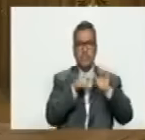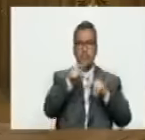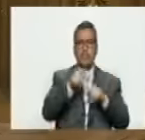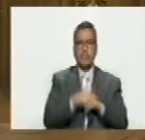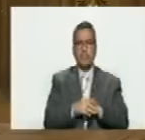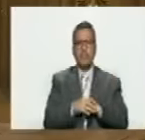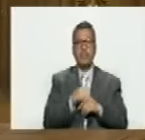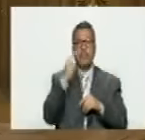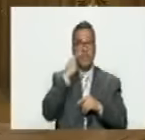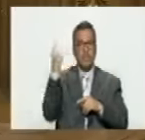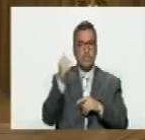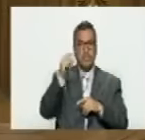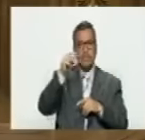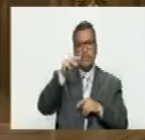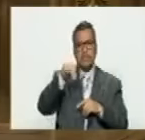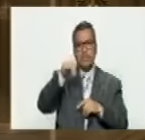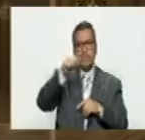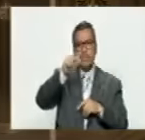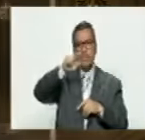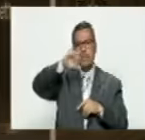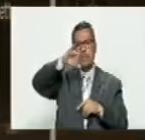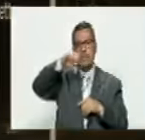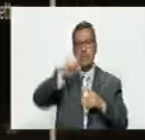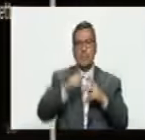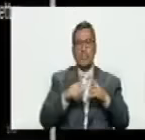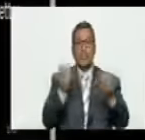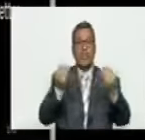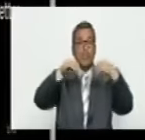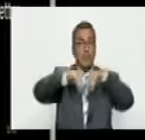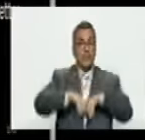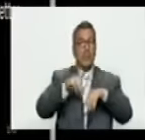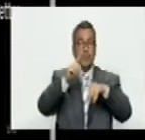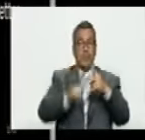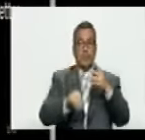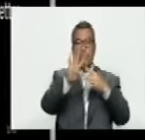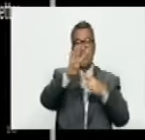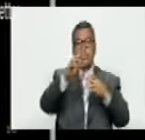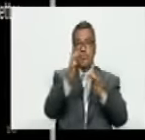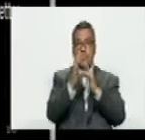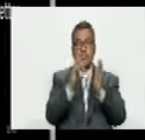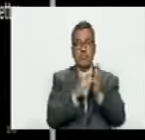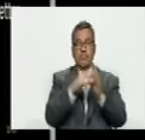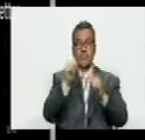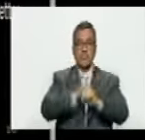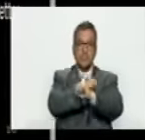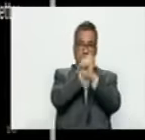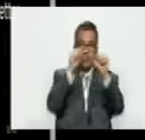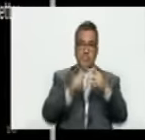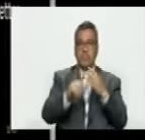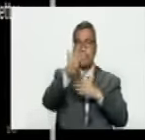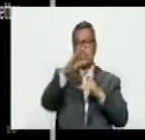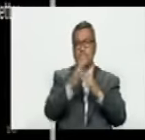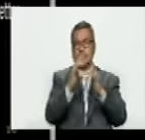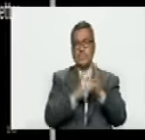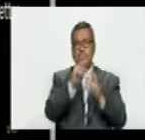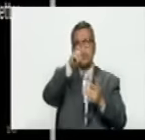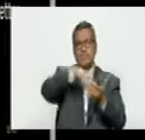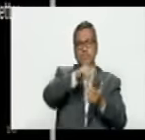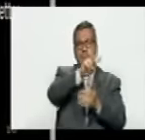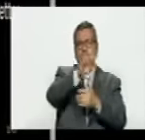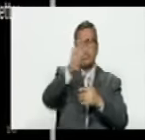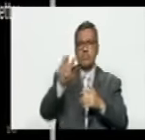lámina ustedes ven a María Corina y Elon Musk haciendo un acuerdo el 4 de abril eso es bien temprano el 4 de abril de 2024